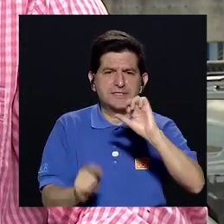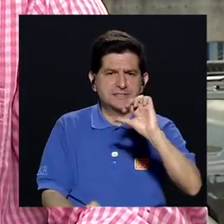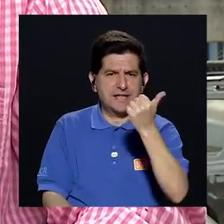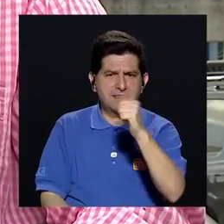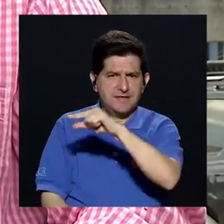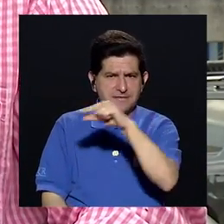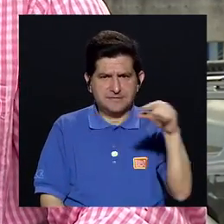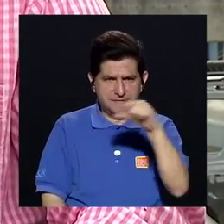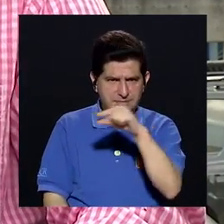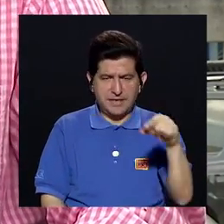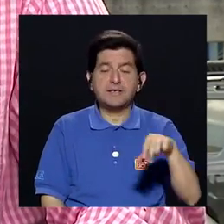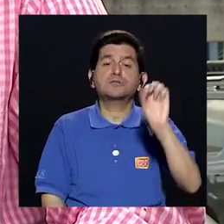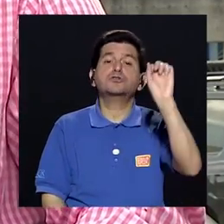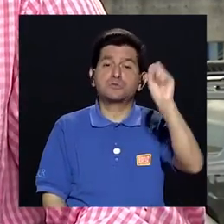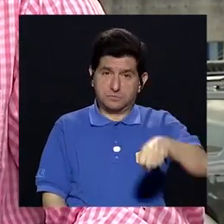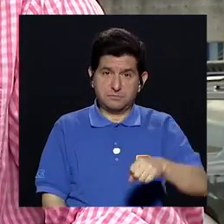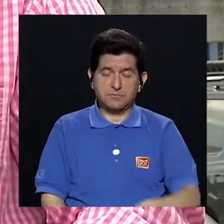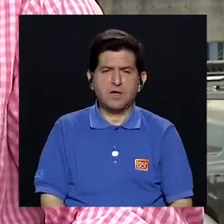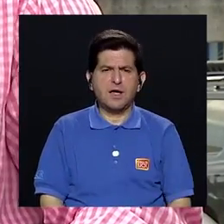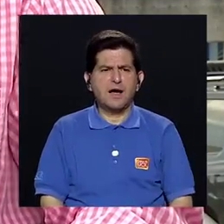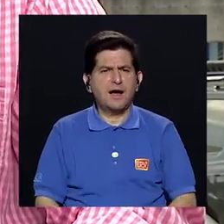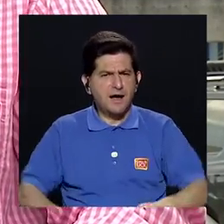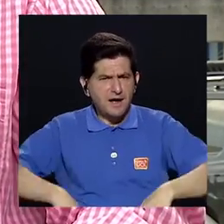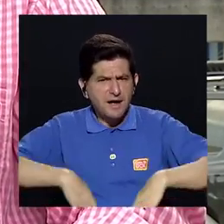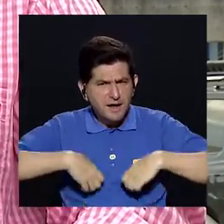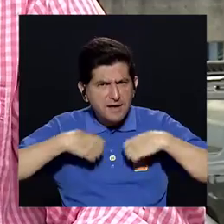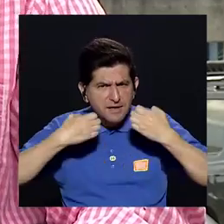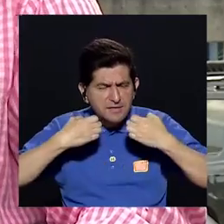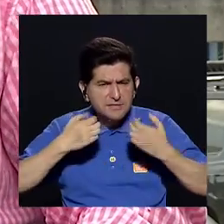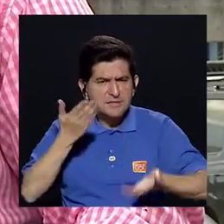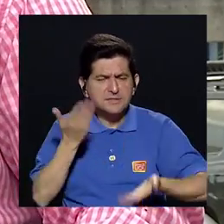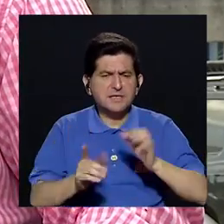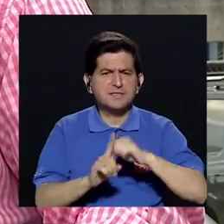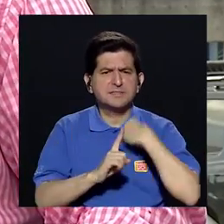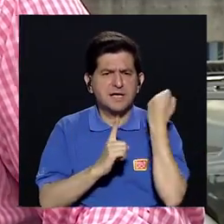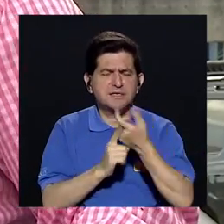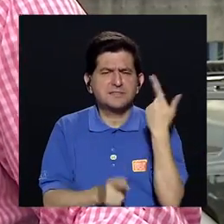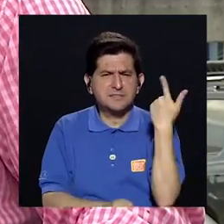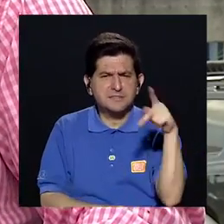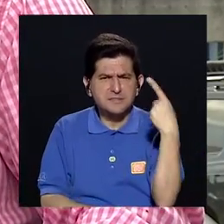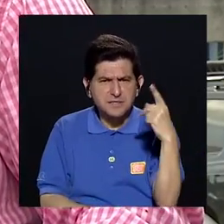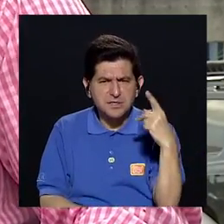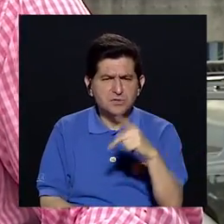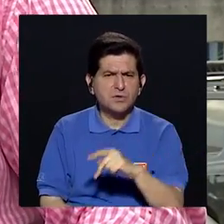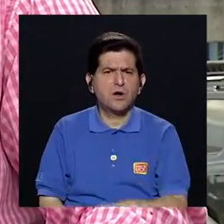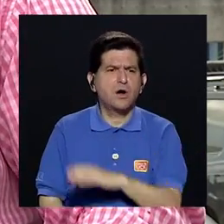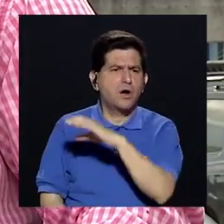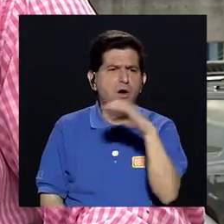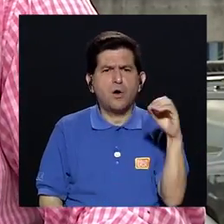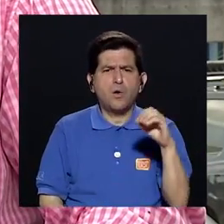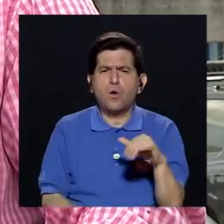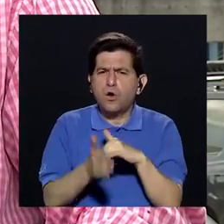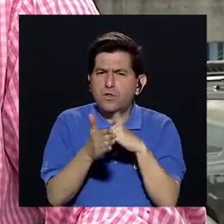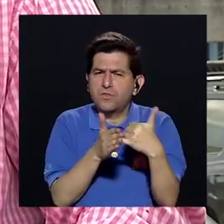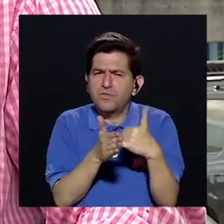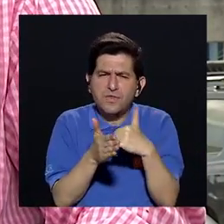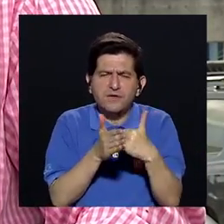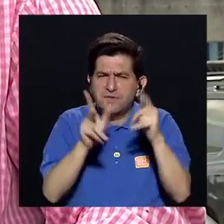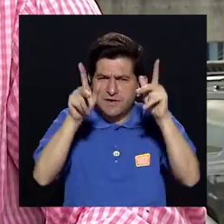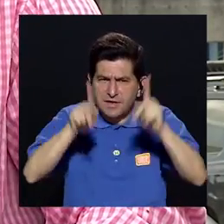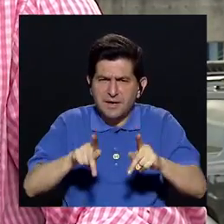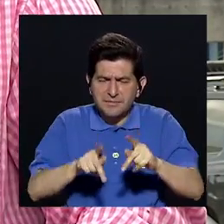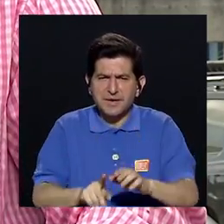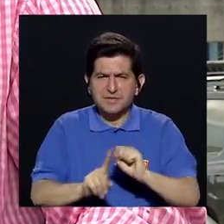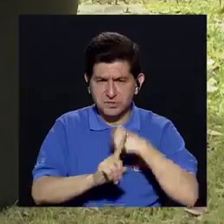que esto suceda, me imagino que tienen que existir algunos factores de riesgo Algunas condiciones de vulnerabilidad de ciertas